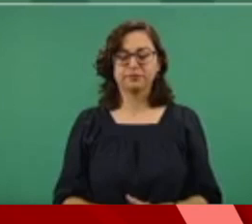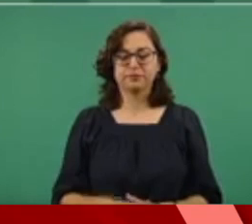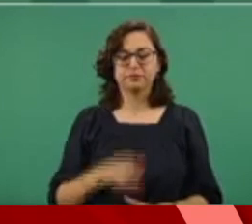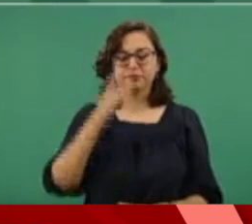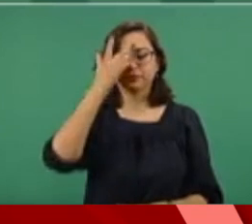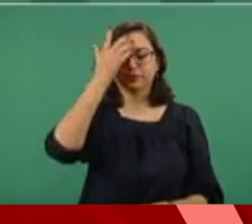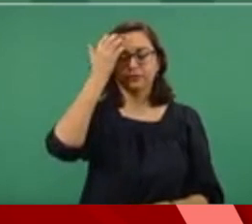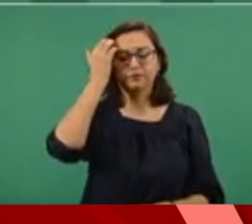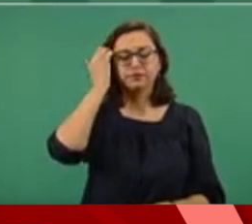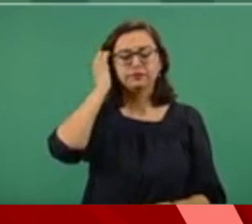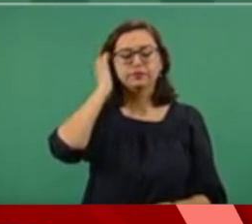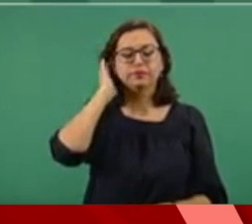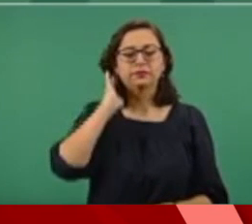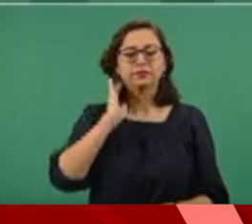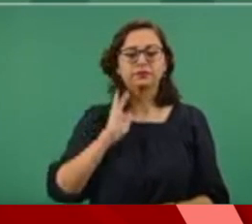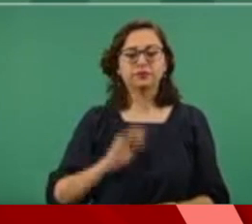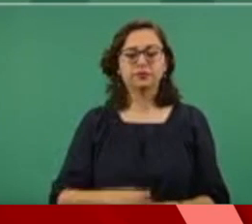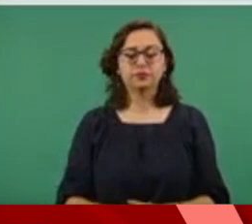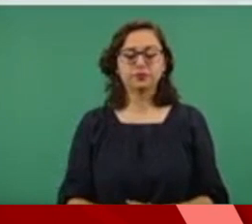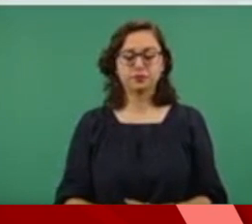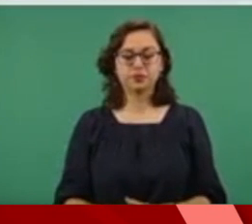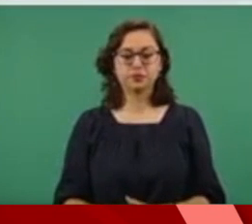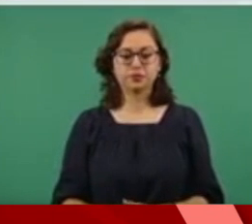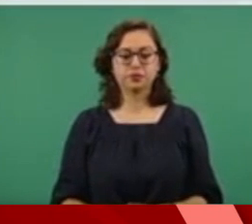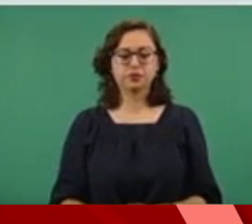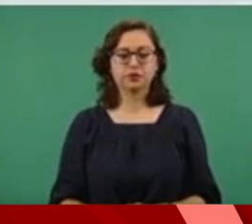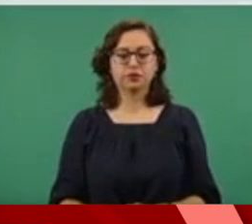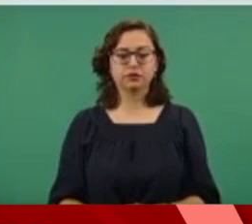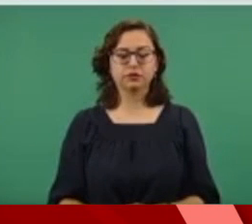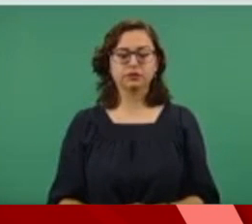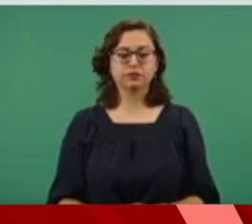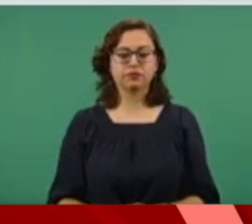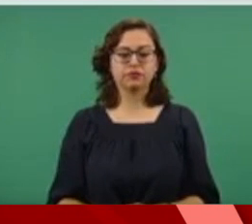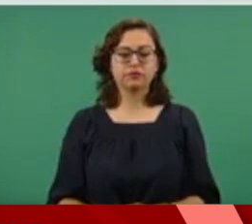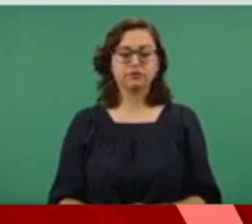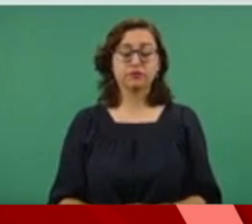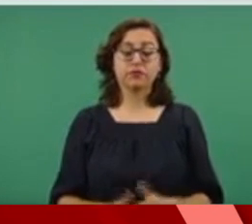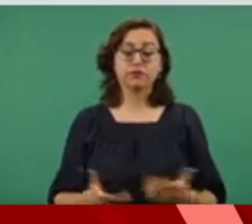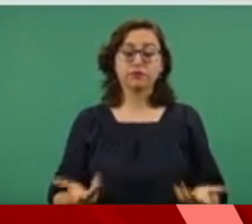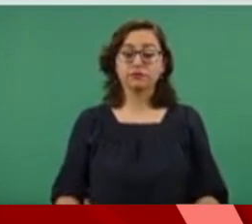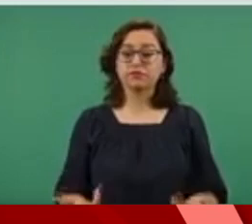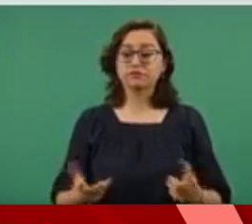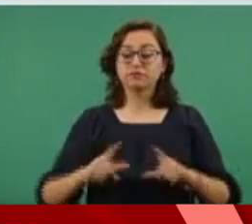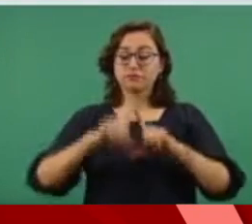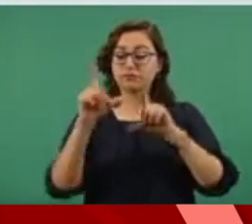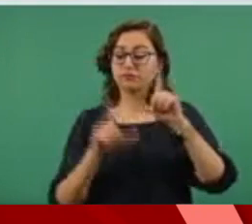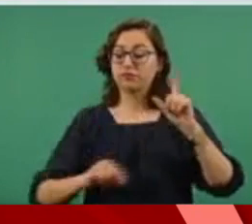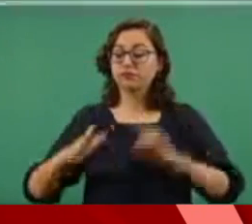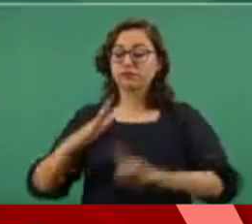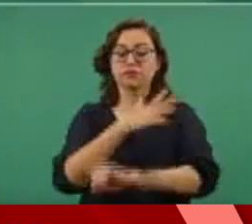de que ya cambió la situación en el país. Entonces,